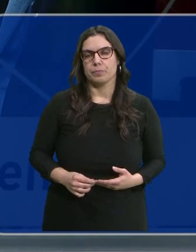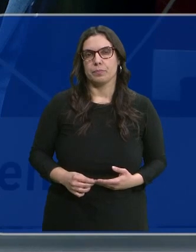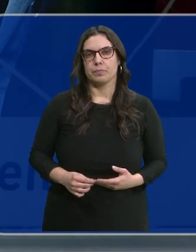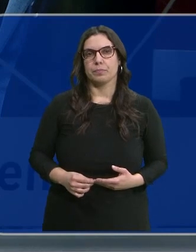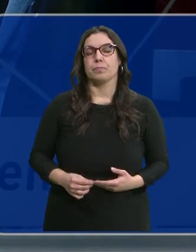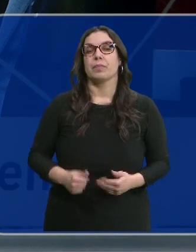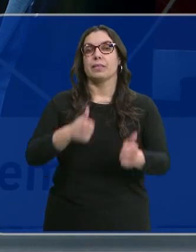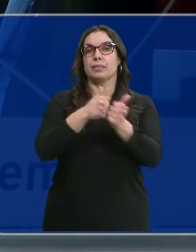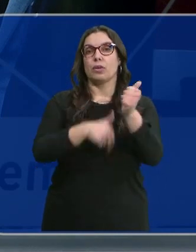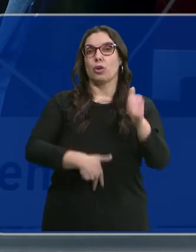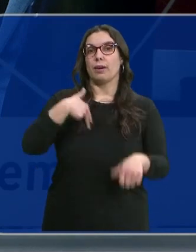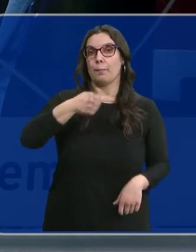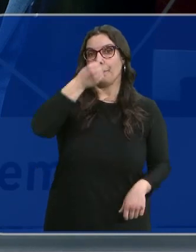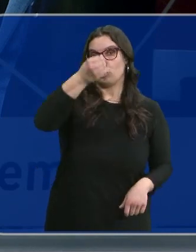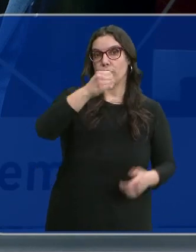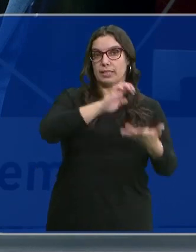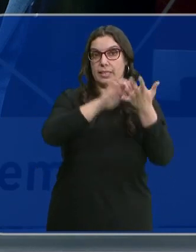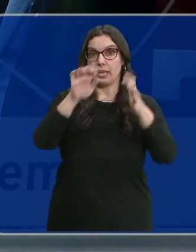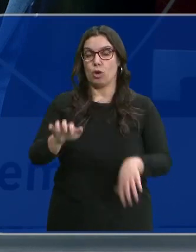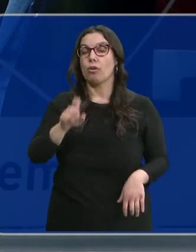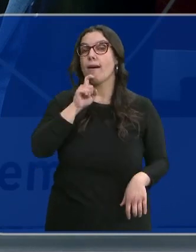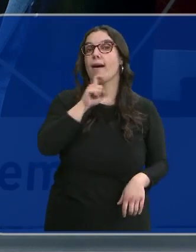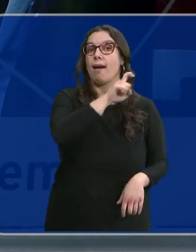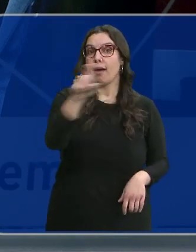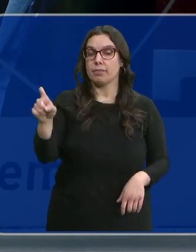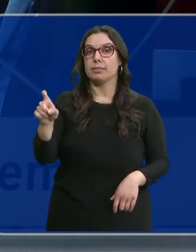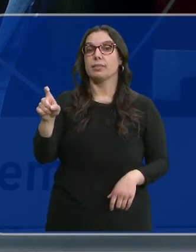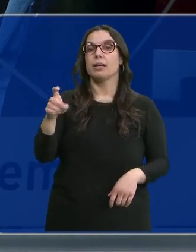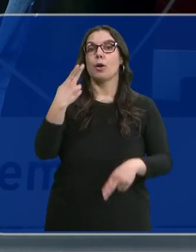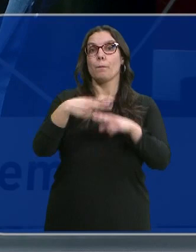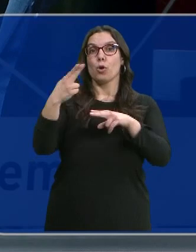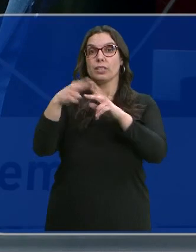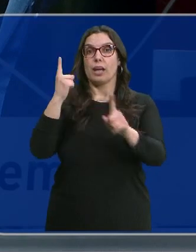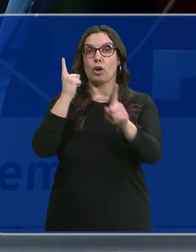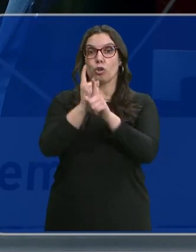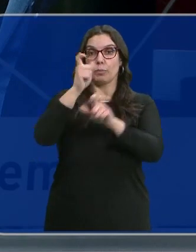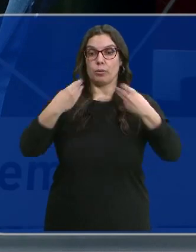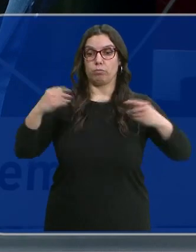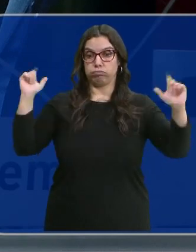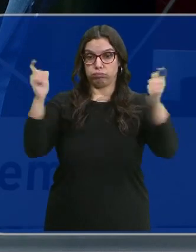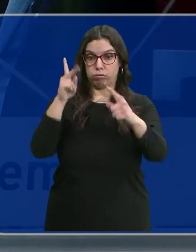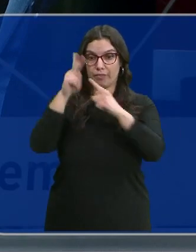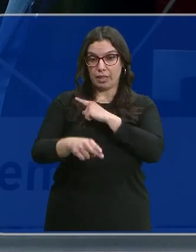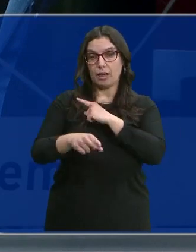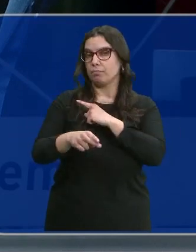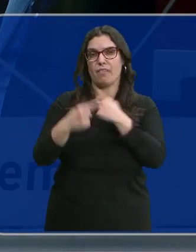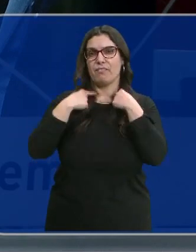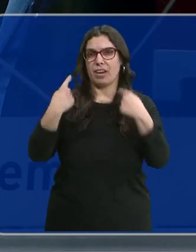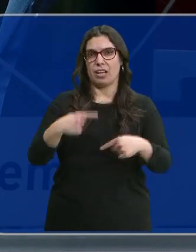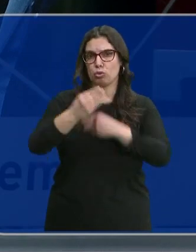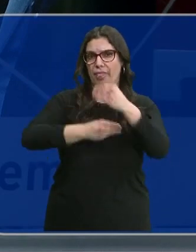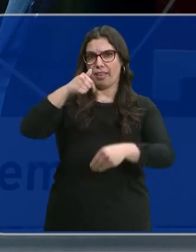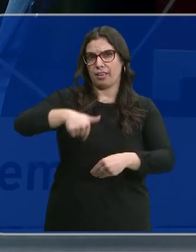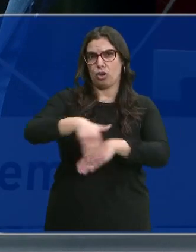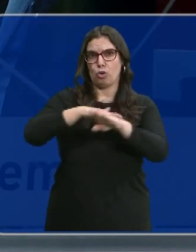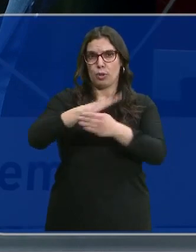El secretario general de los socialistas de Castilla y León advierte del fracaso de la política contra la despoblación que lleva a cabo el gobierno autonómico.